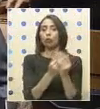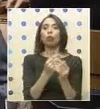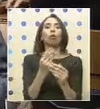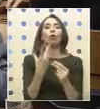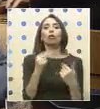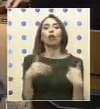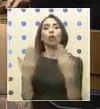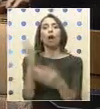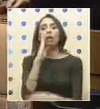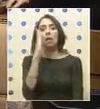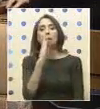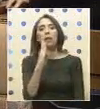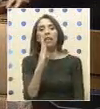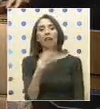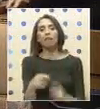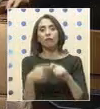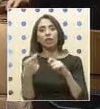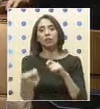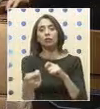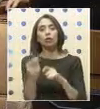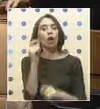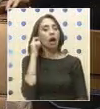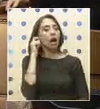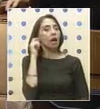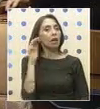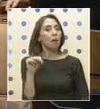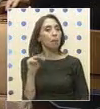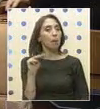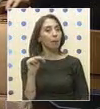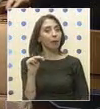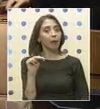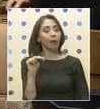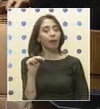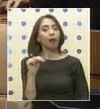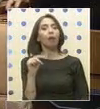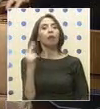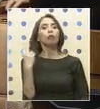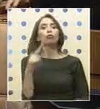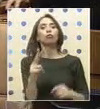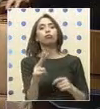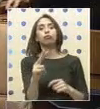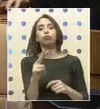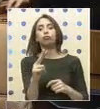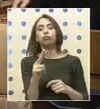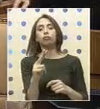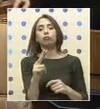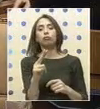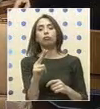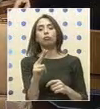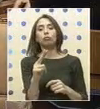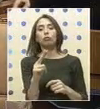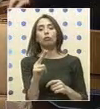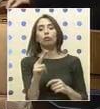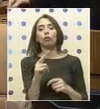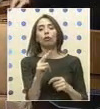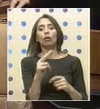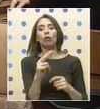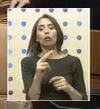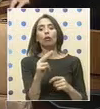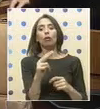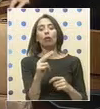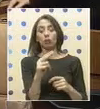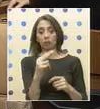de este beneficio, a las madres que pertenezcan o estén amparadas por